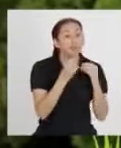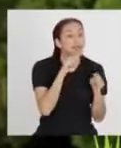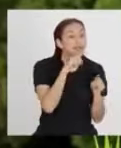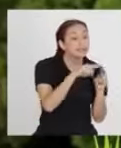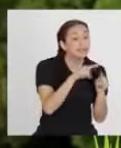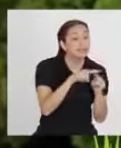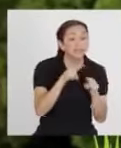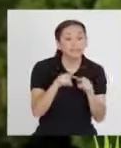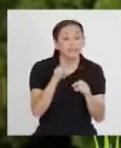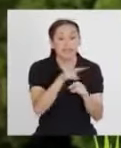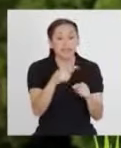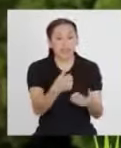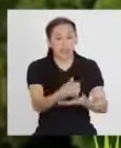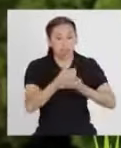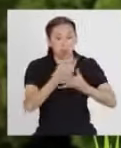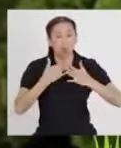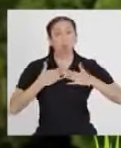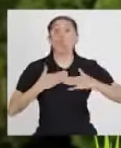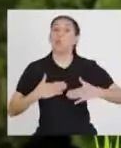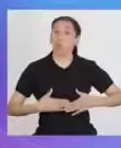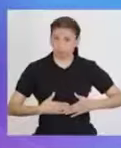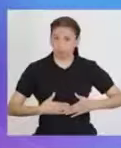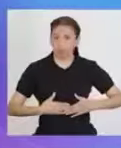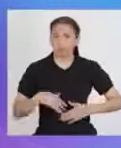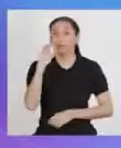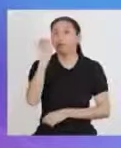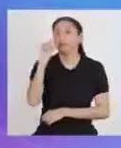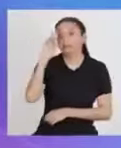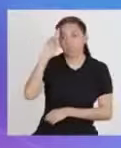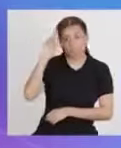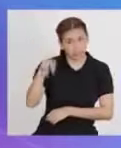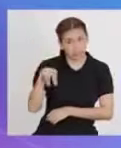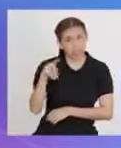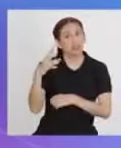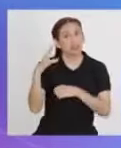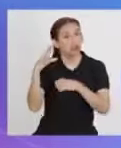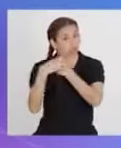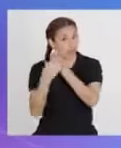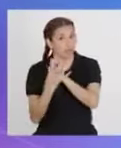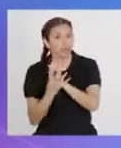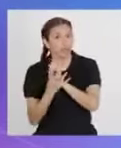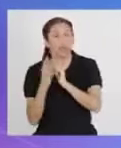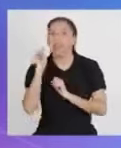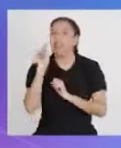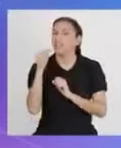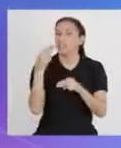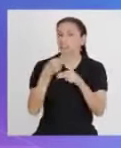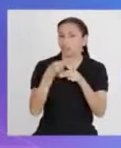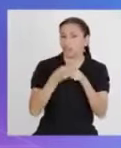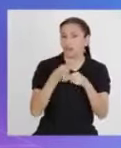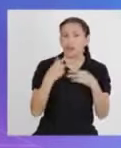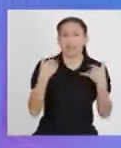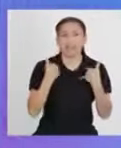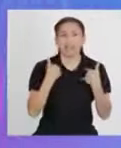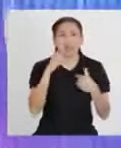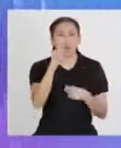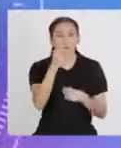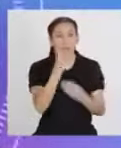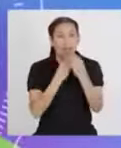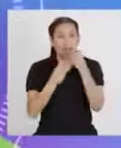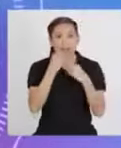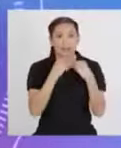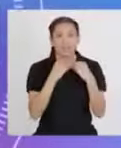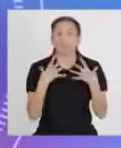alimentos que ayuden a nuestro cuerpo. Eso es muy cierto, Olinda. A eso se le llama tener una